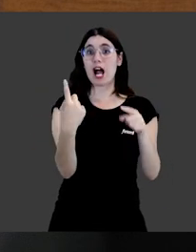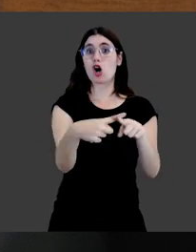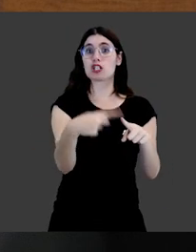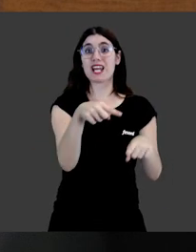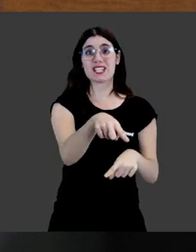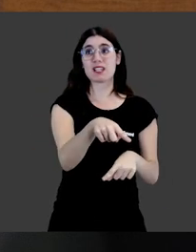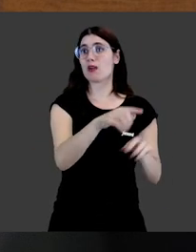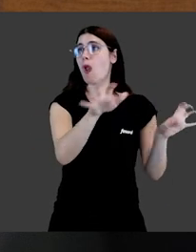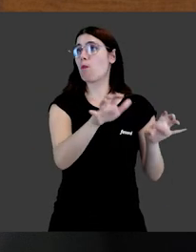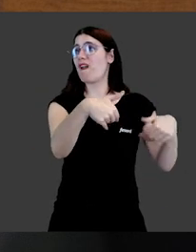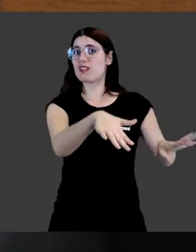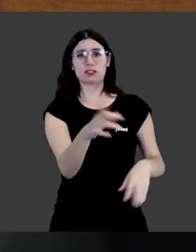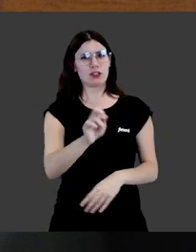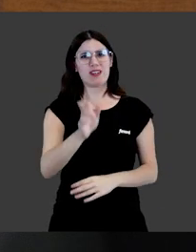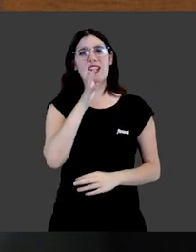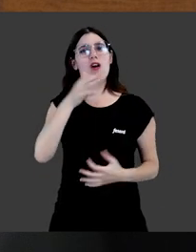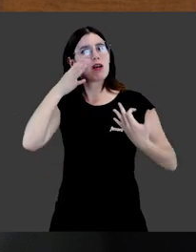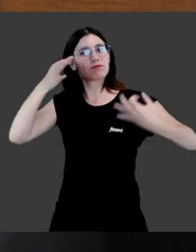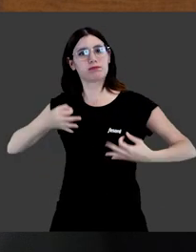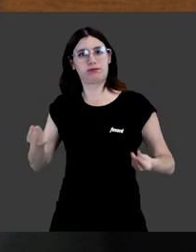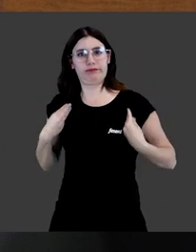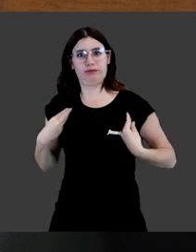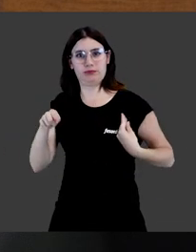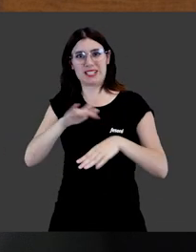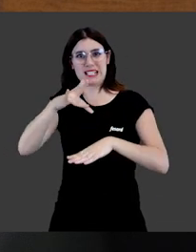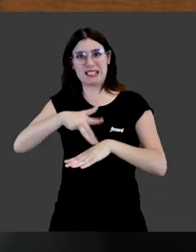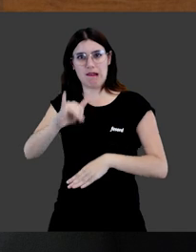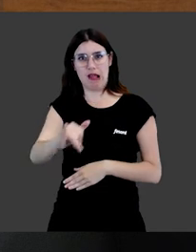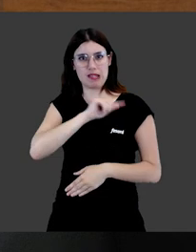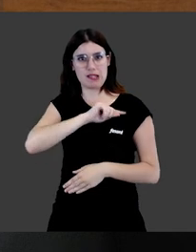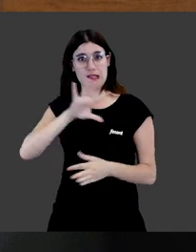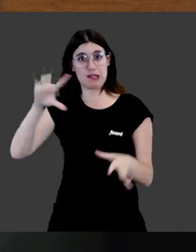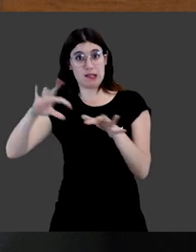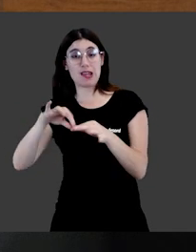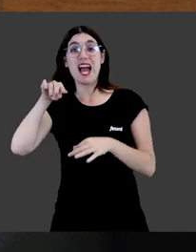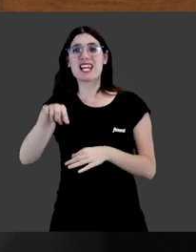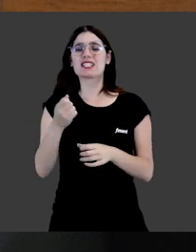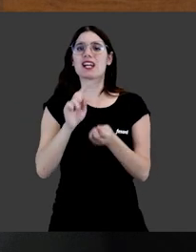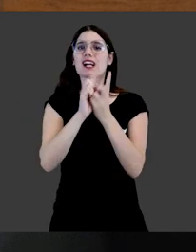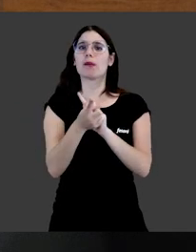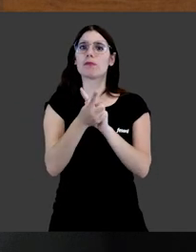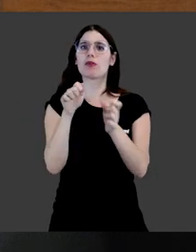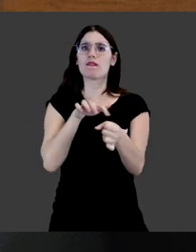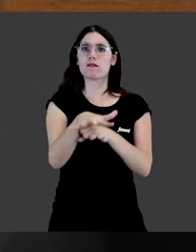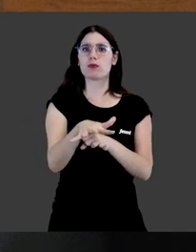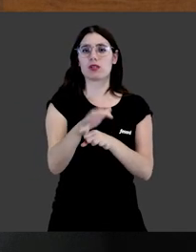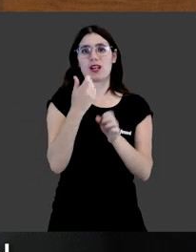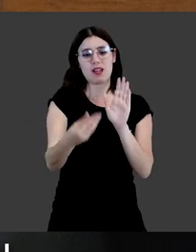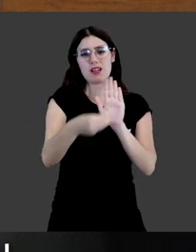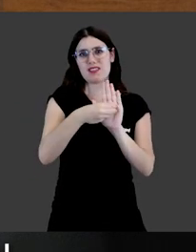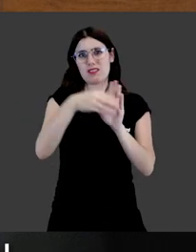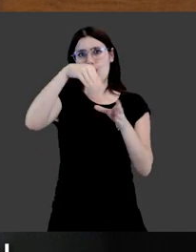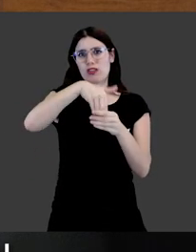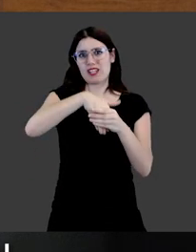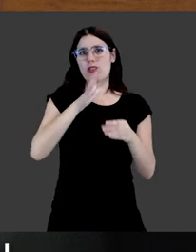cosas, en concreto bienes muebles, para pasar a ser seres vivos dotados de sensibilidad. Y este cambio va a influir lógicamente en el